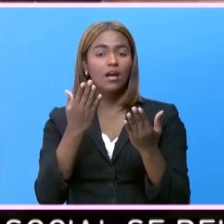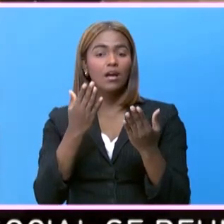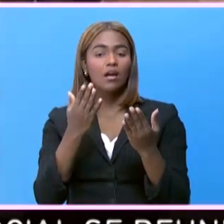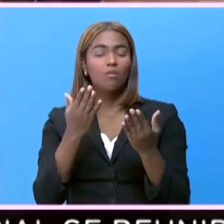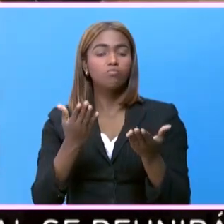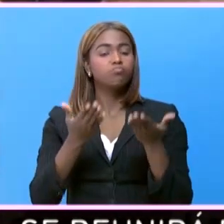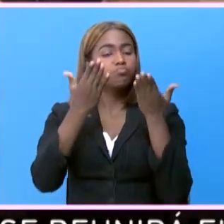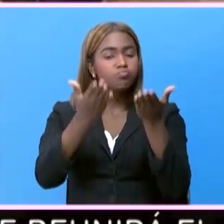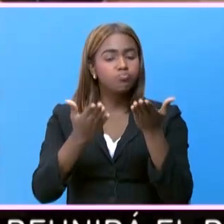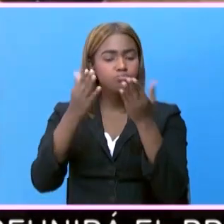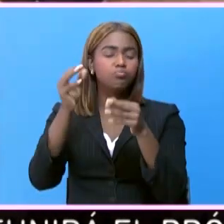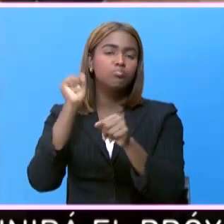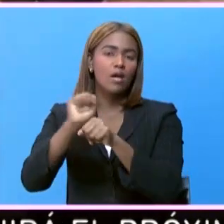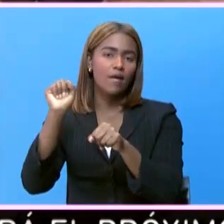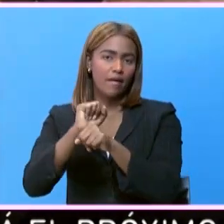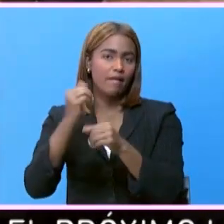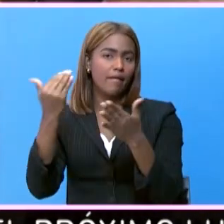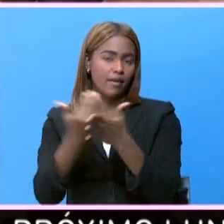empleo.